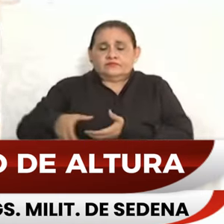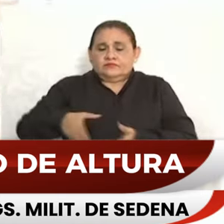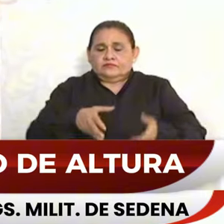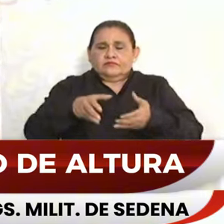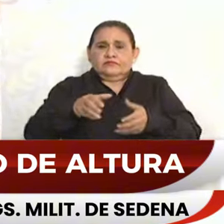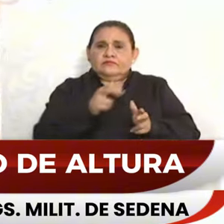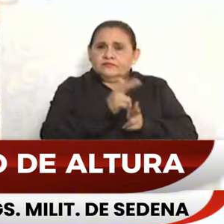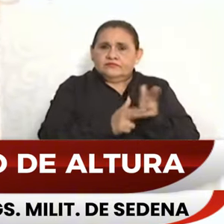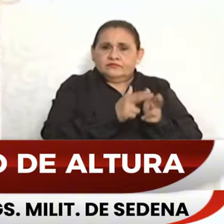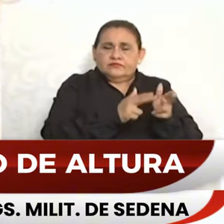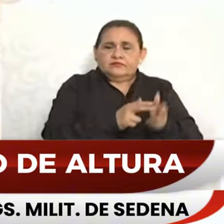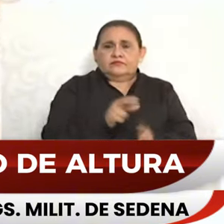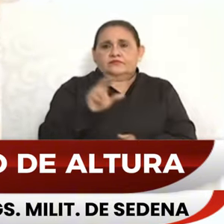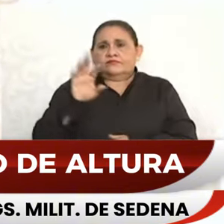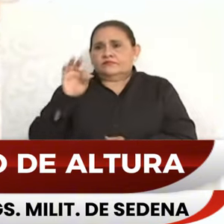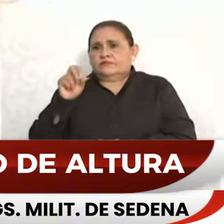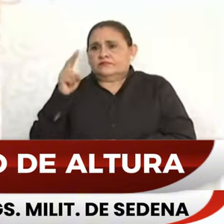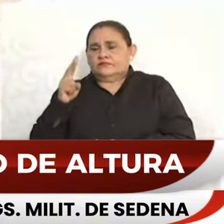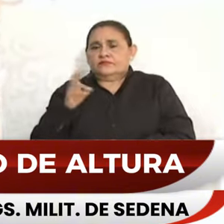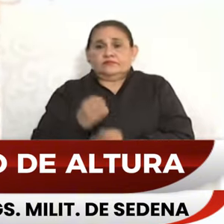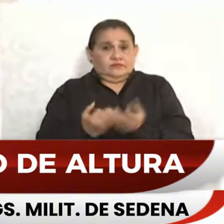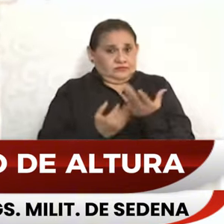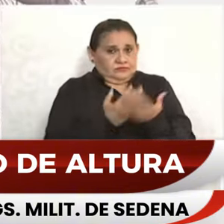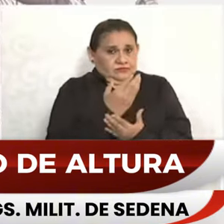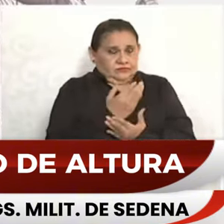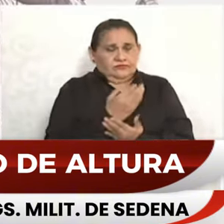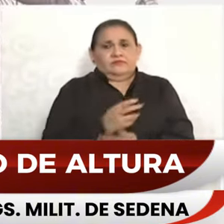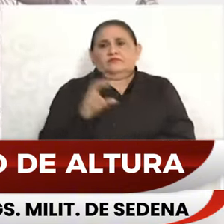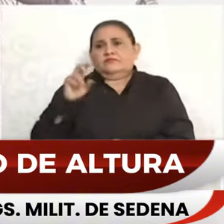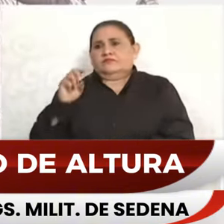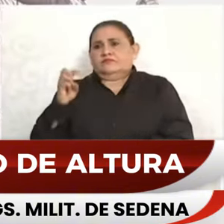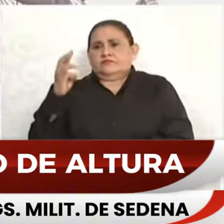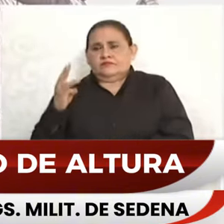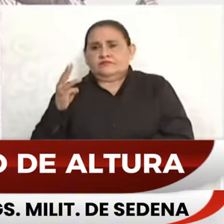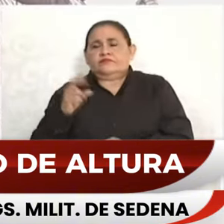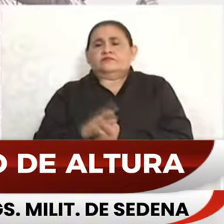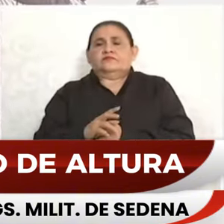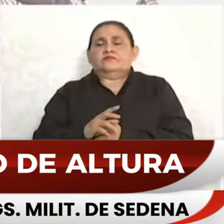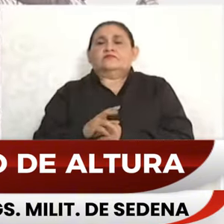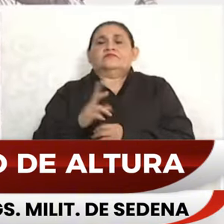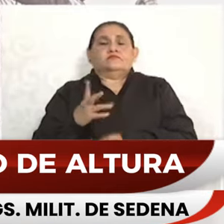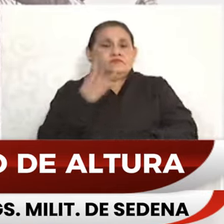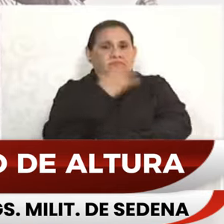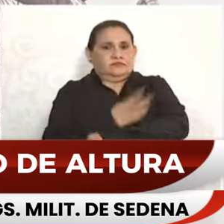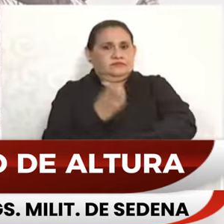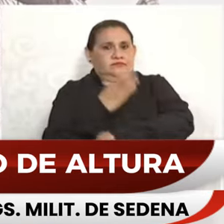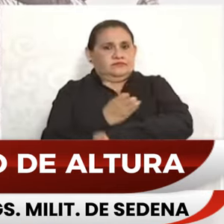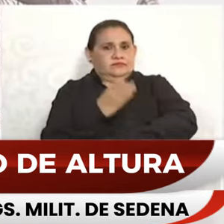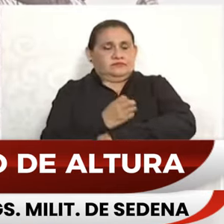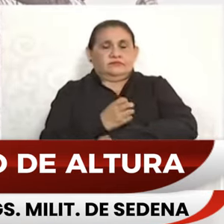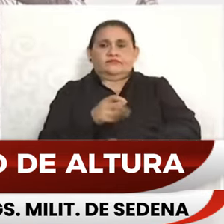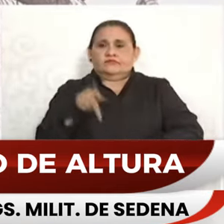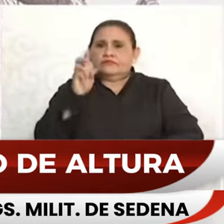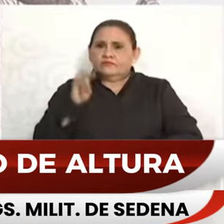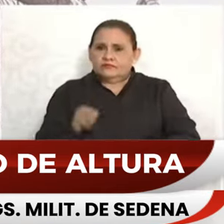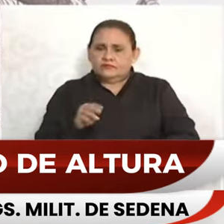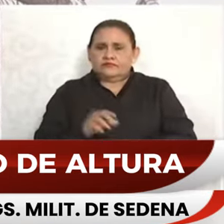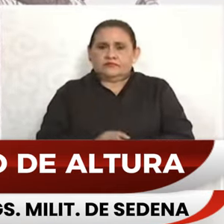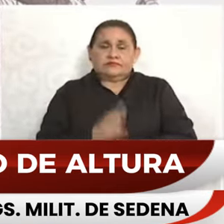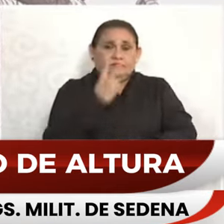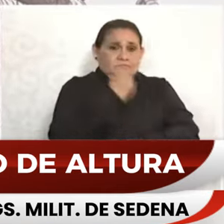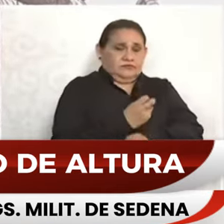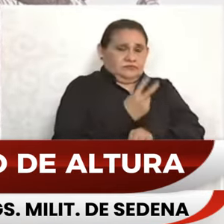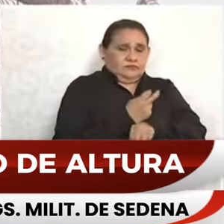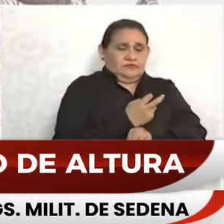42 serán nueva construcción y 33 serán rehabilitados. En la segunda etapa se